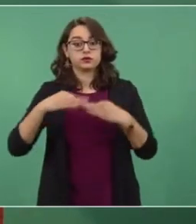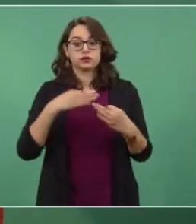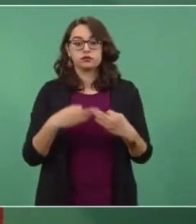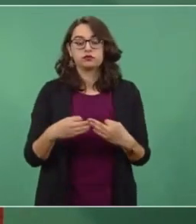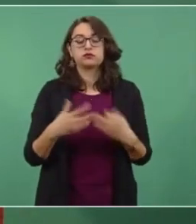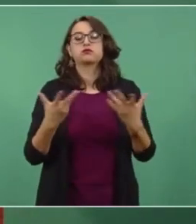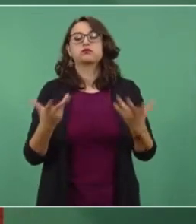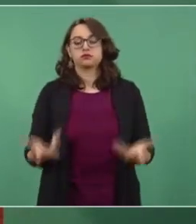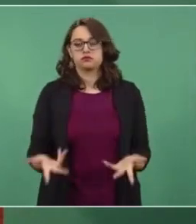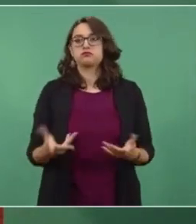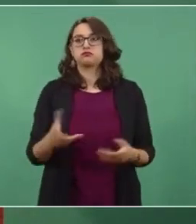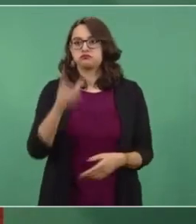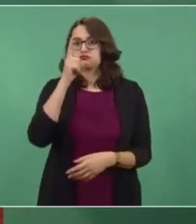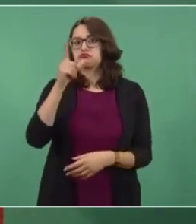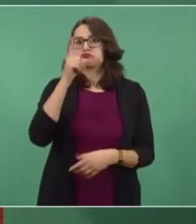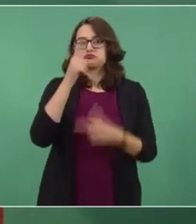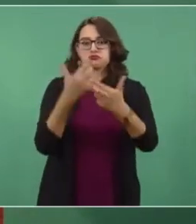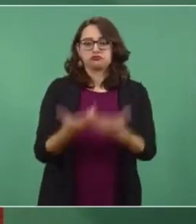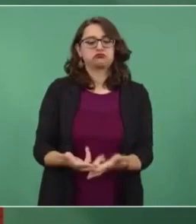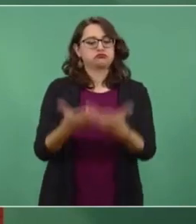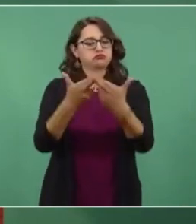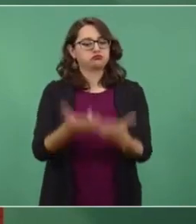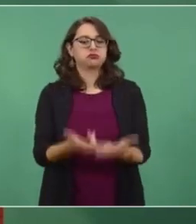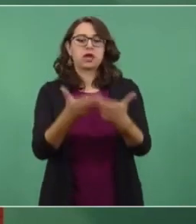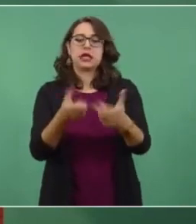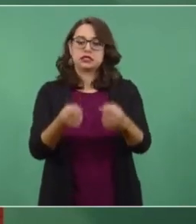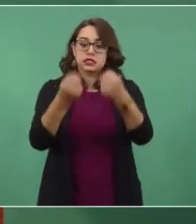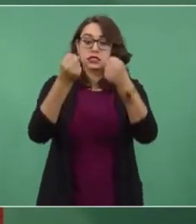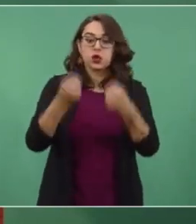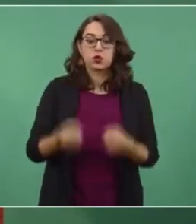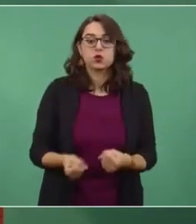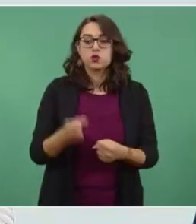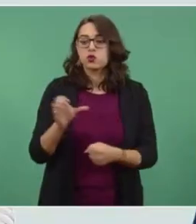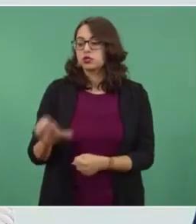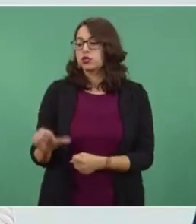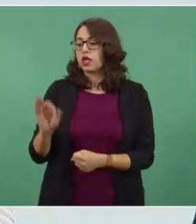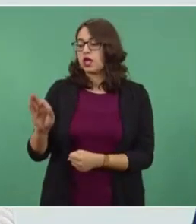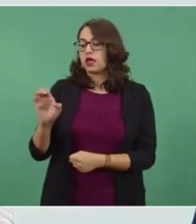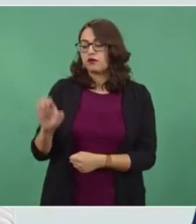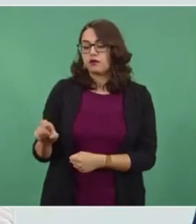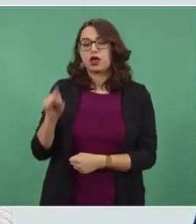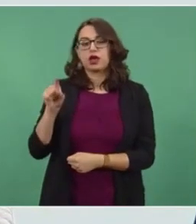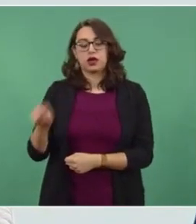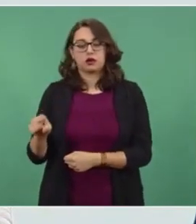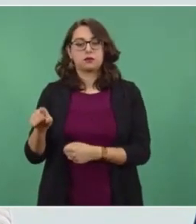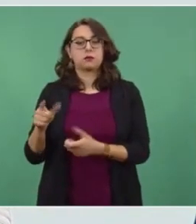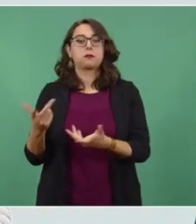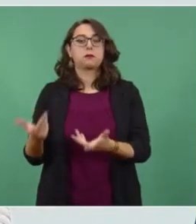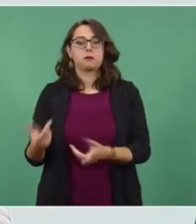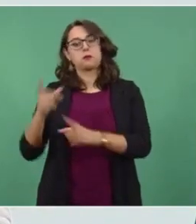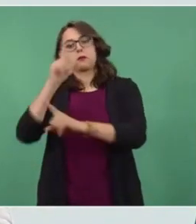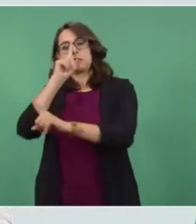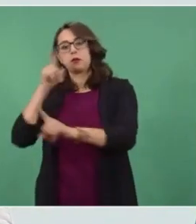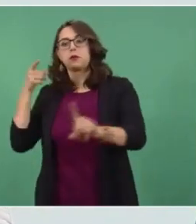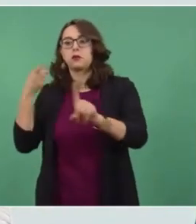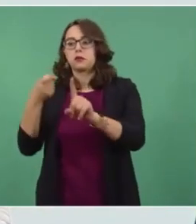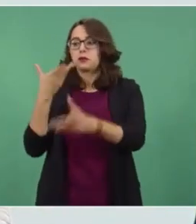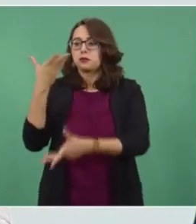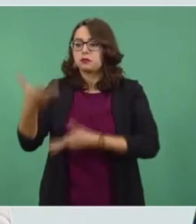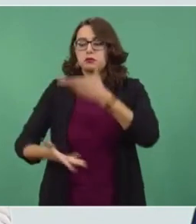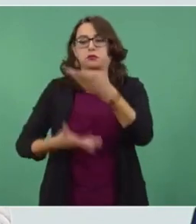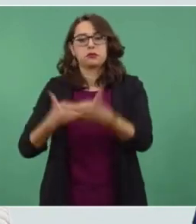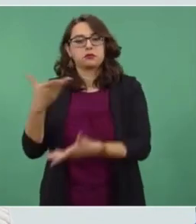seguridad energética, donde la CFE mantiene la misión de servicio